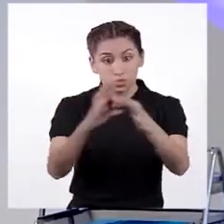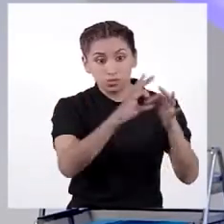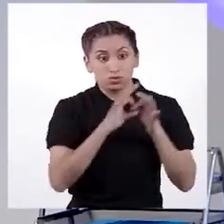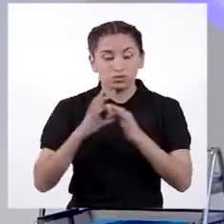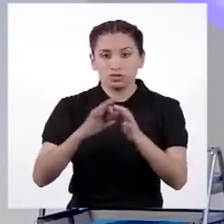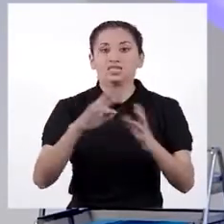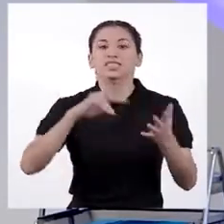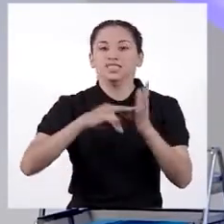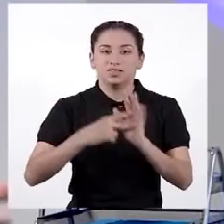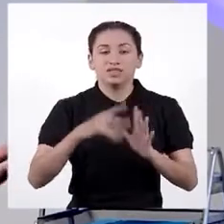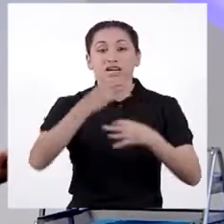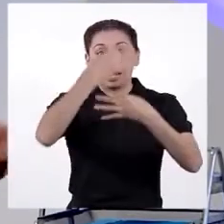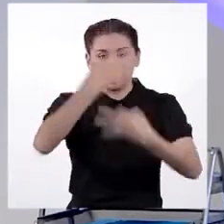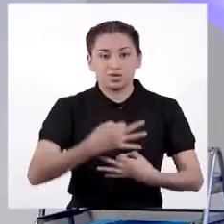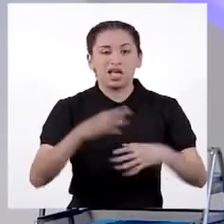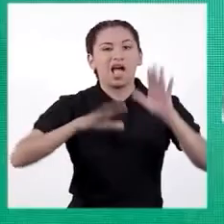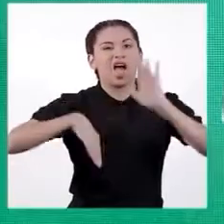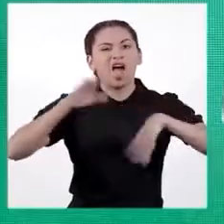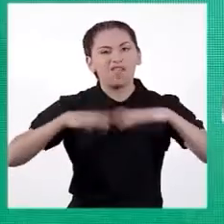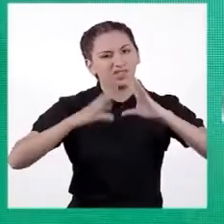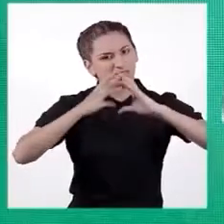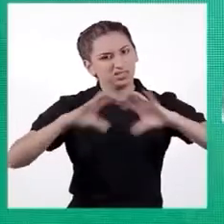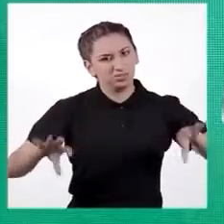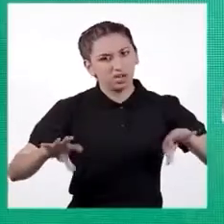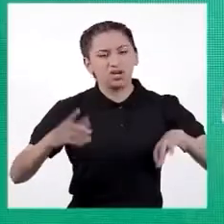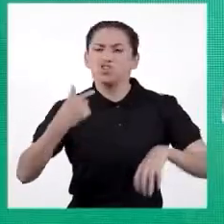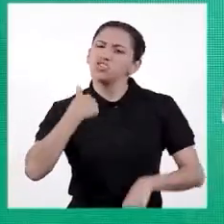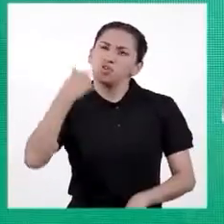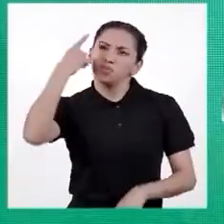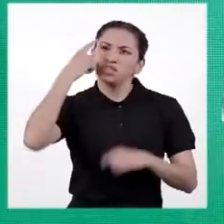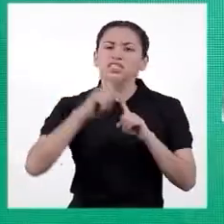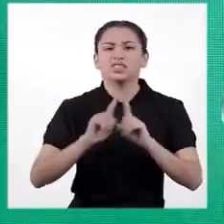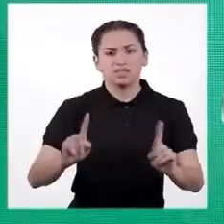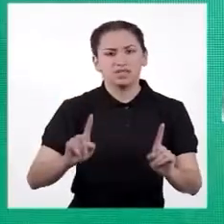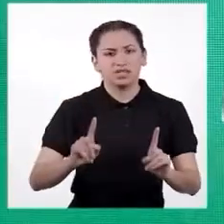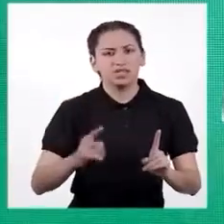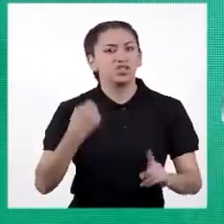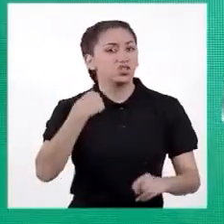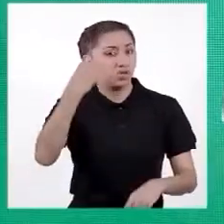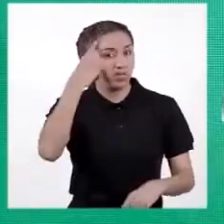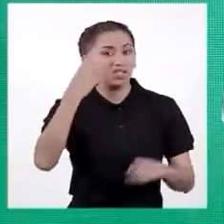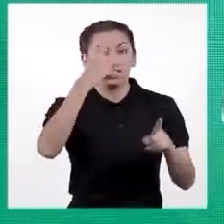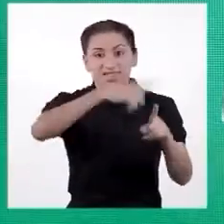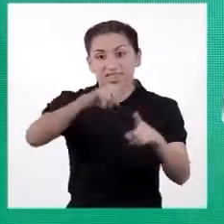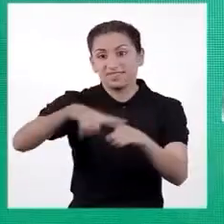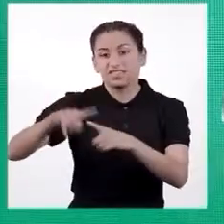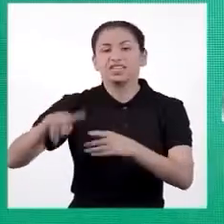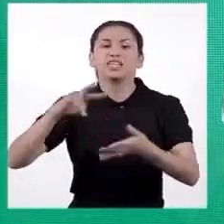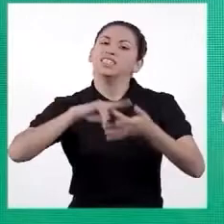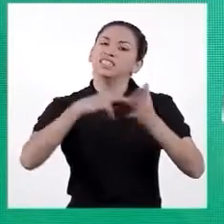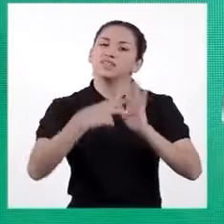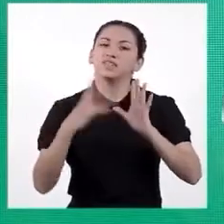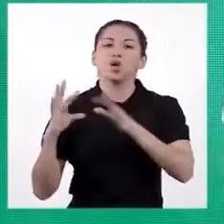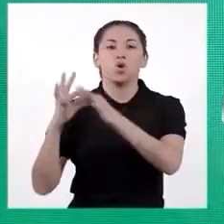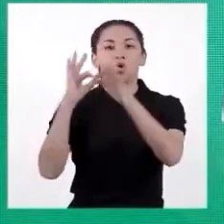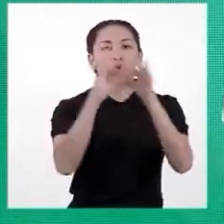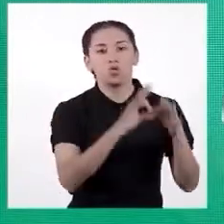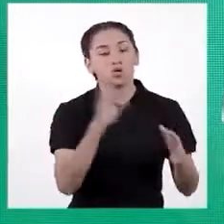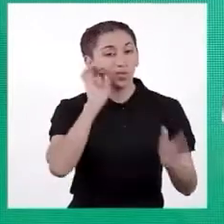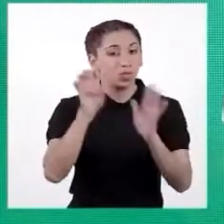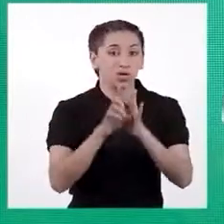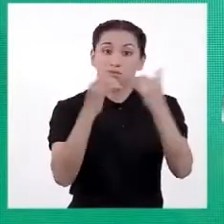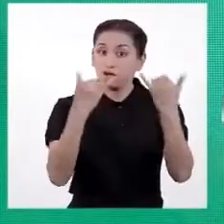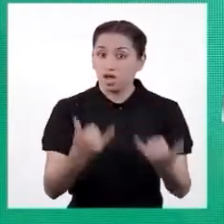la realidad es que algunas veces nos separa. Yo pienso distinto. Creo que la diversidad nos une. Por ejemplo,